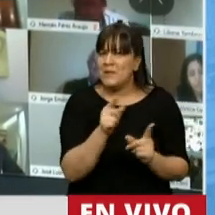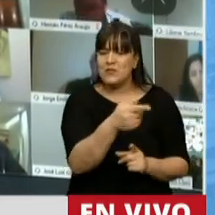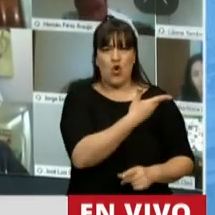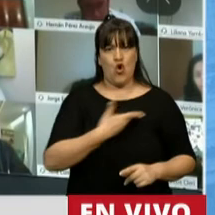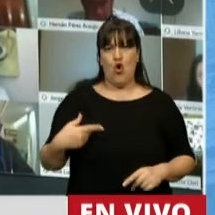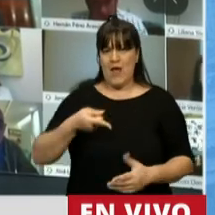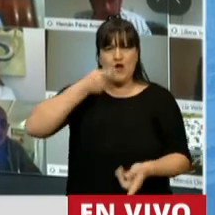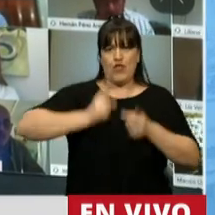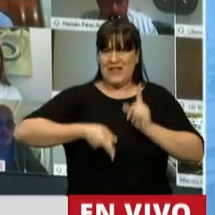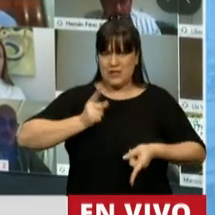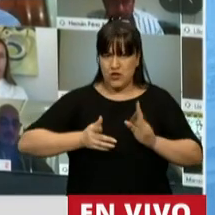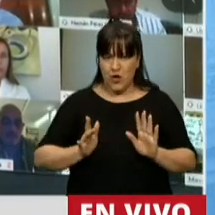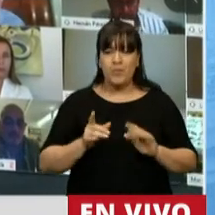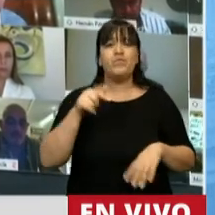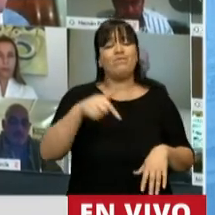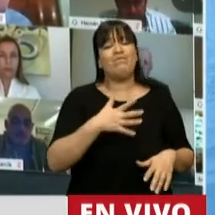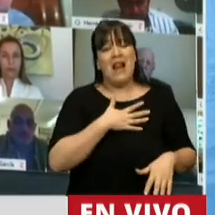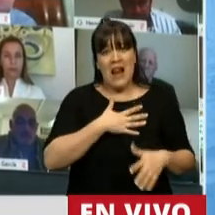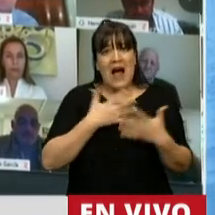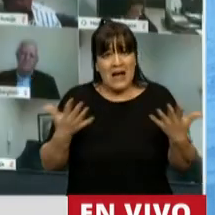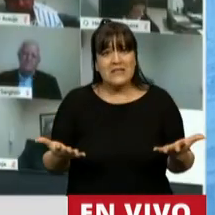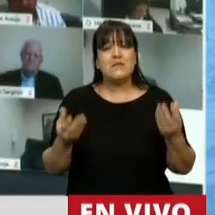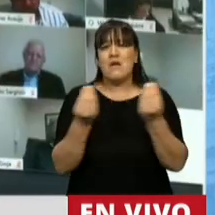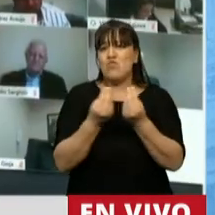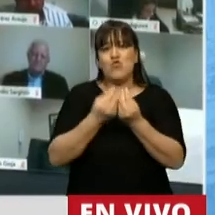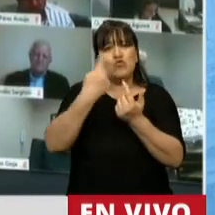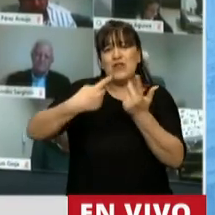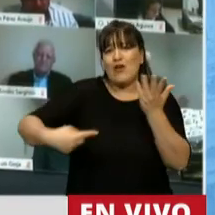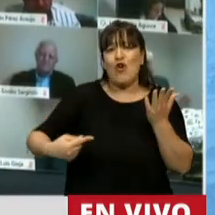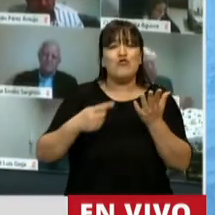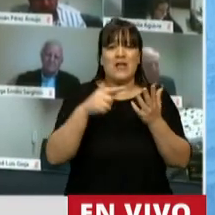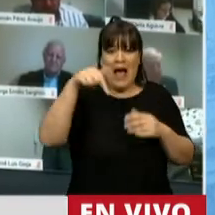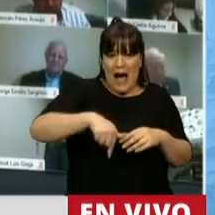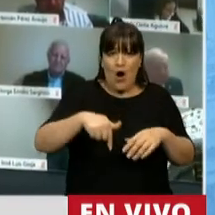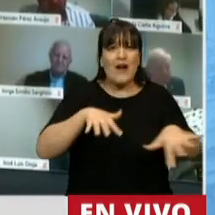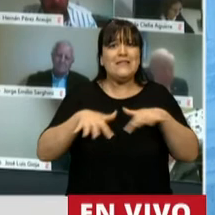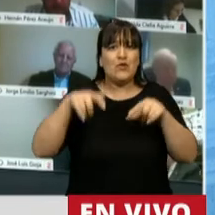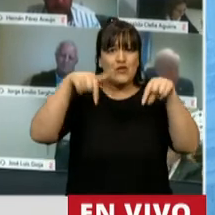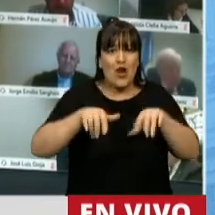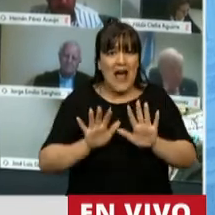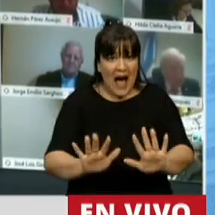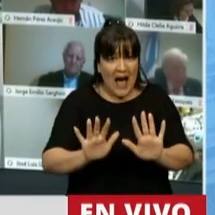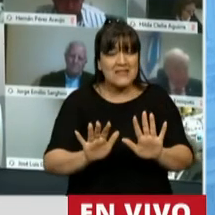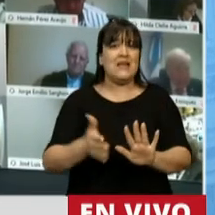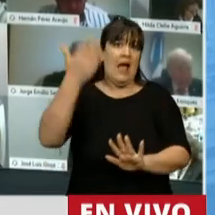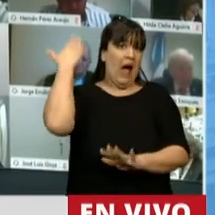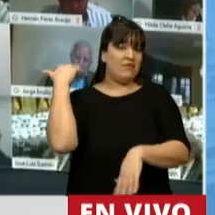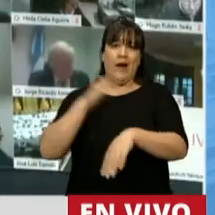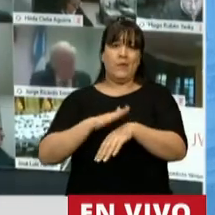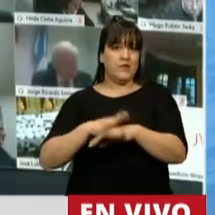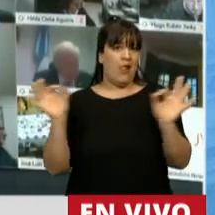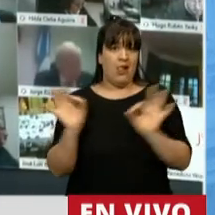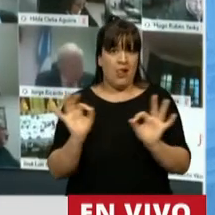nuestro Gobierno. Lamentablemente, muchos de los que nos llevaron a esta situación hoy sin asumir responsabilidades,